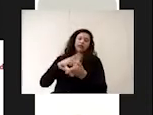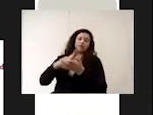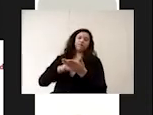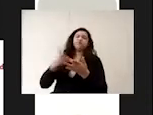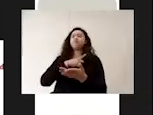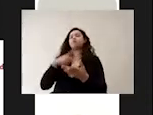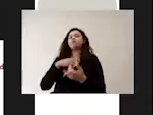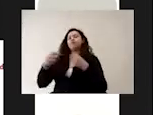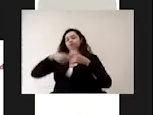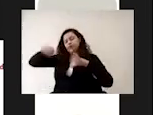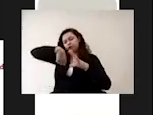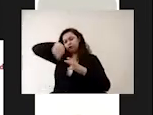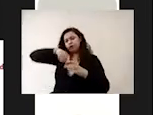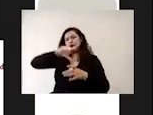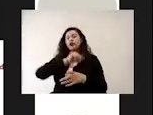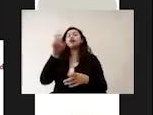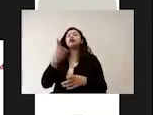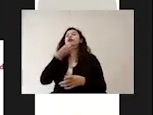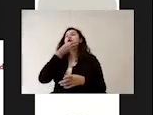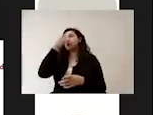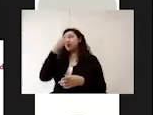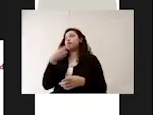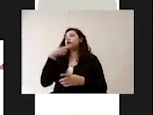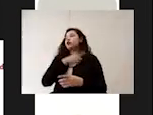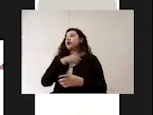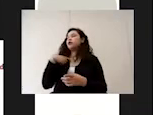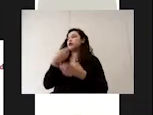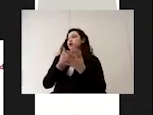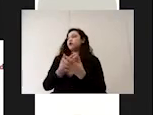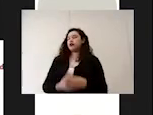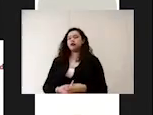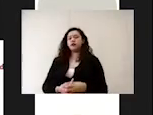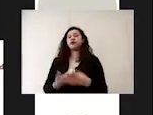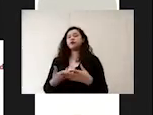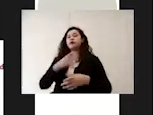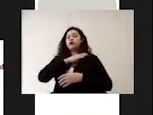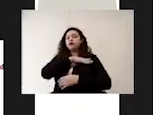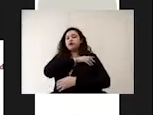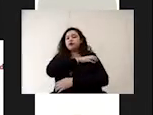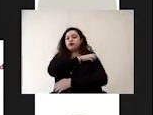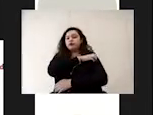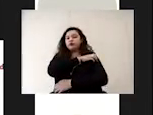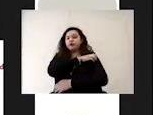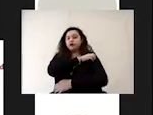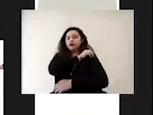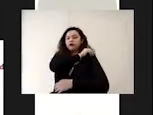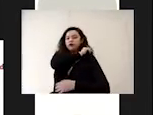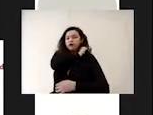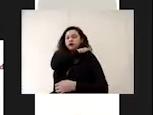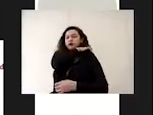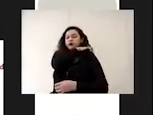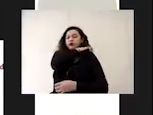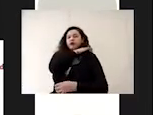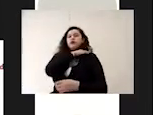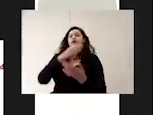y esperar 30 minutos para utilizarla. Es importante que independientemente de la indicación que